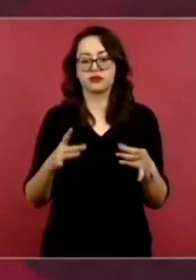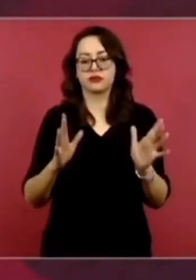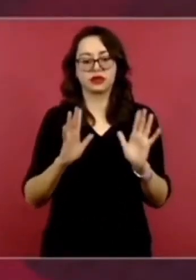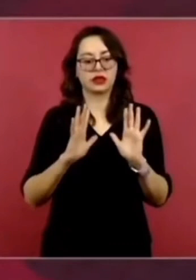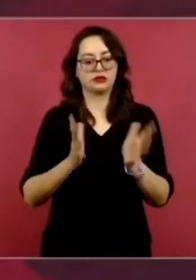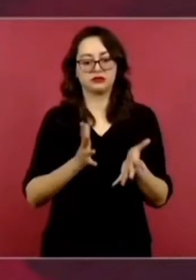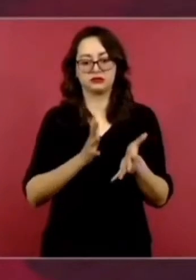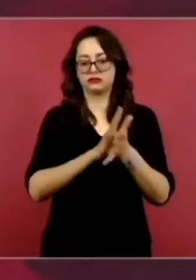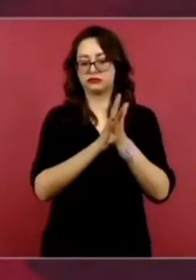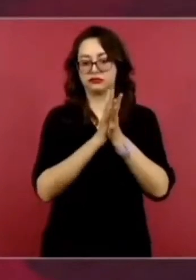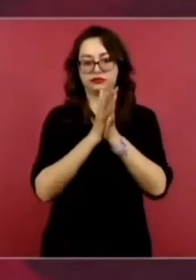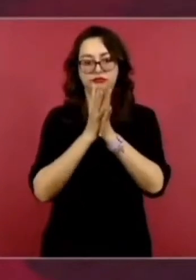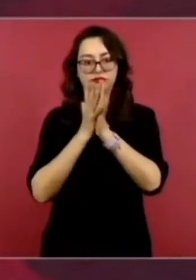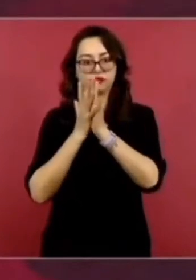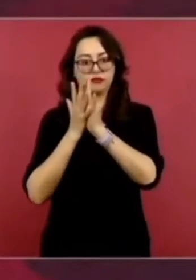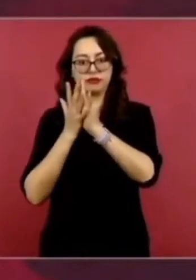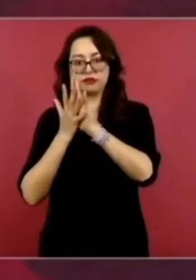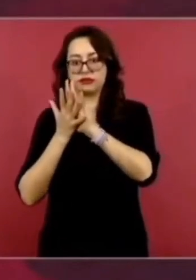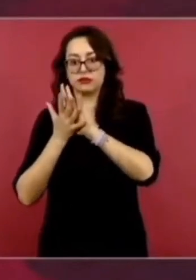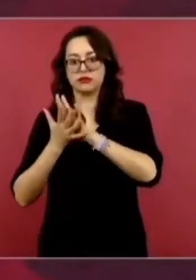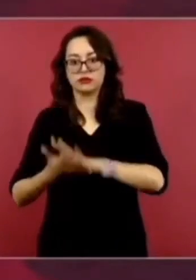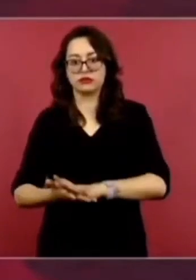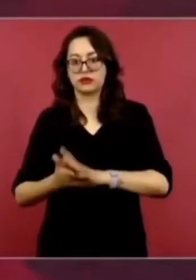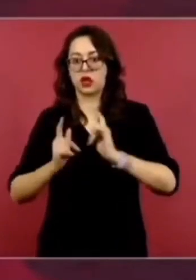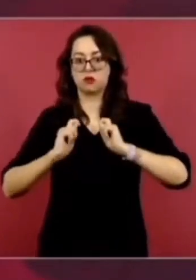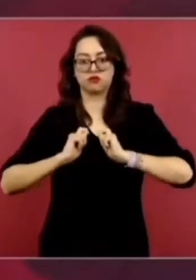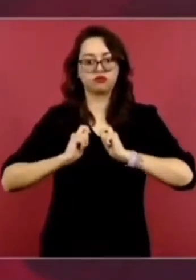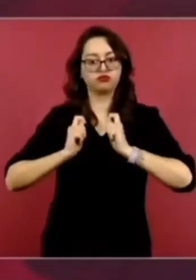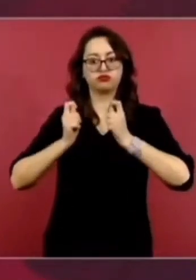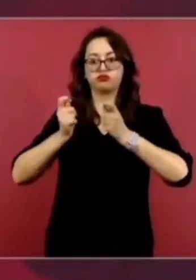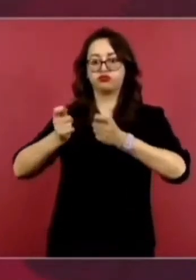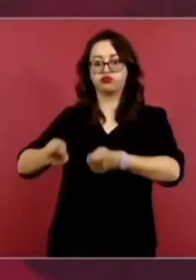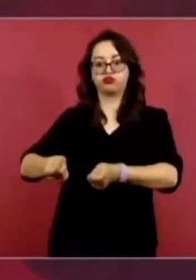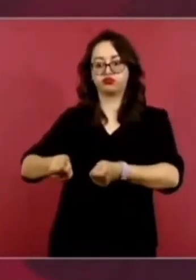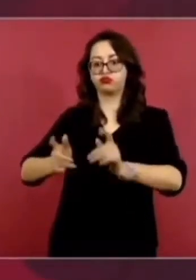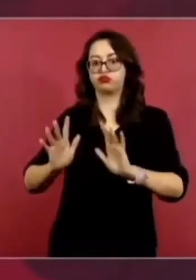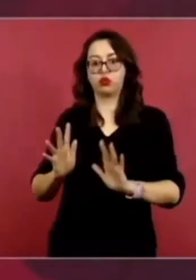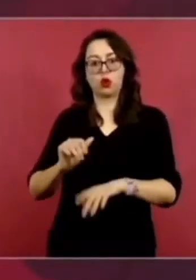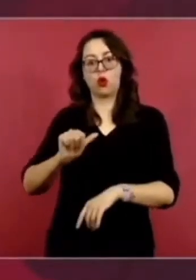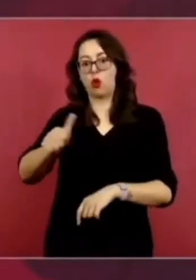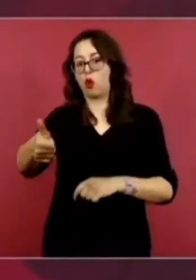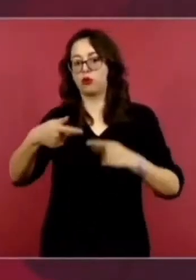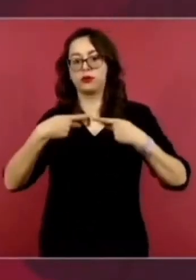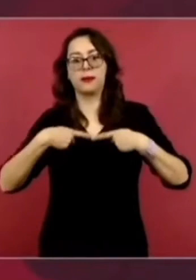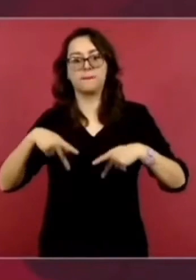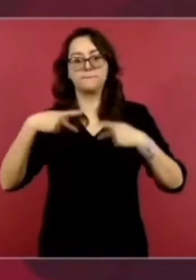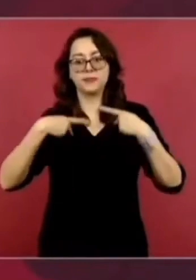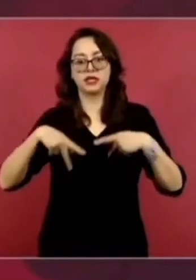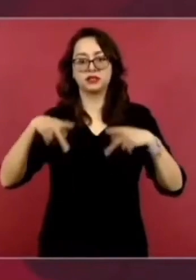de la conducción del movimiento revolucionario.